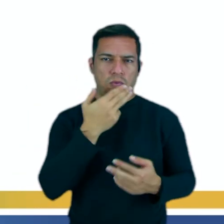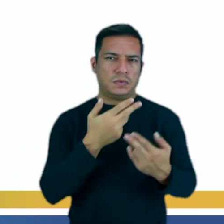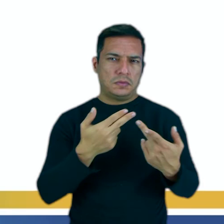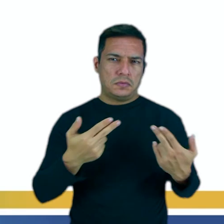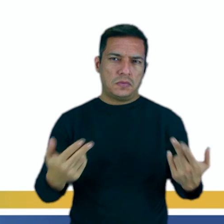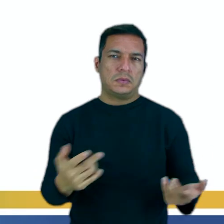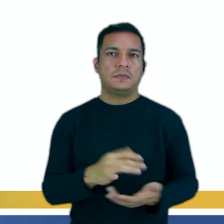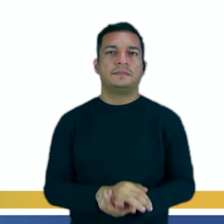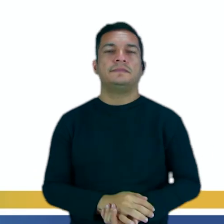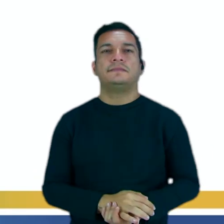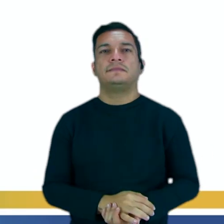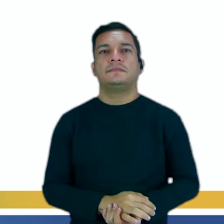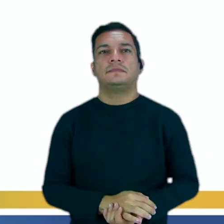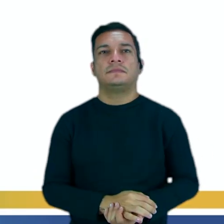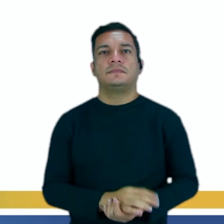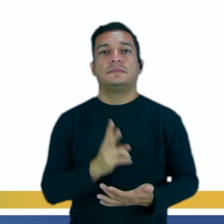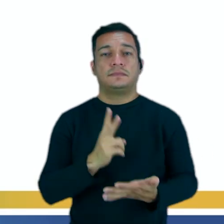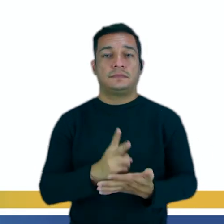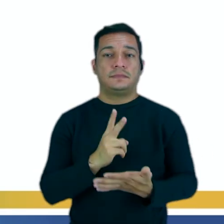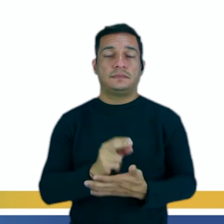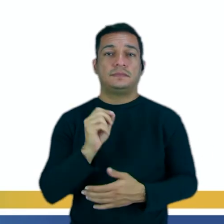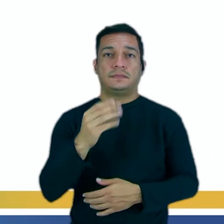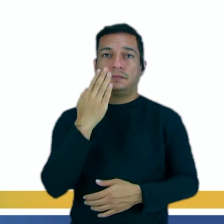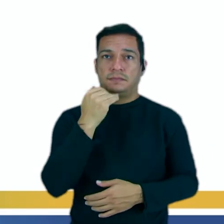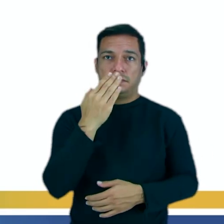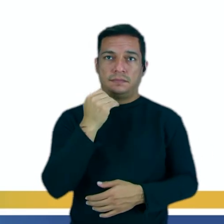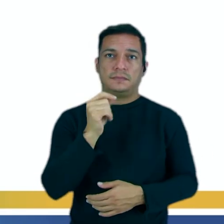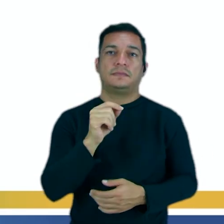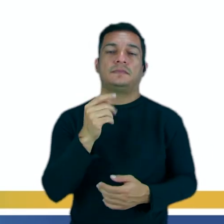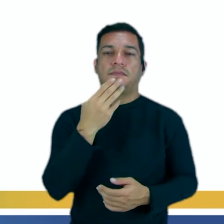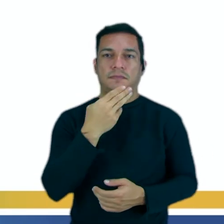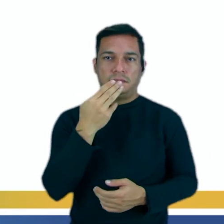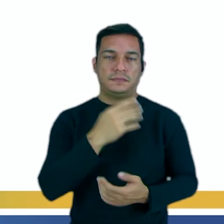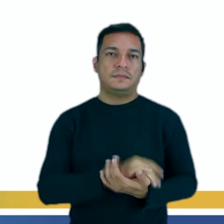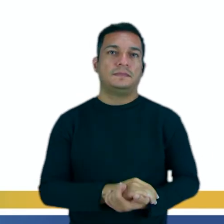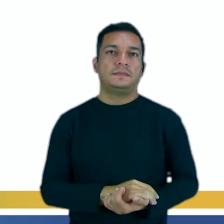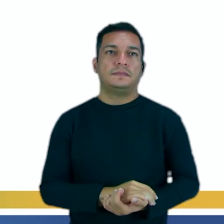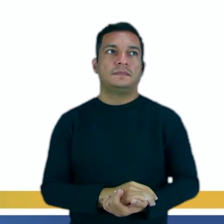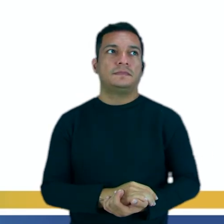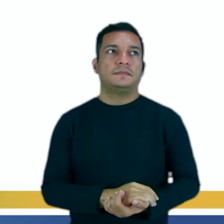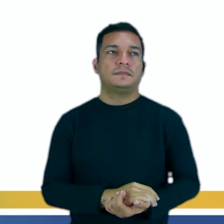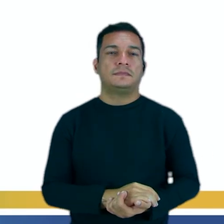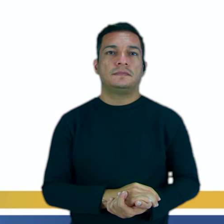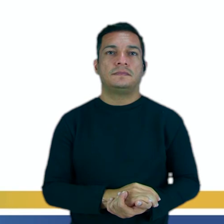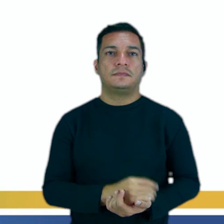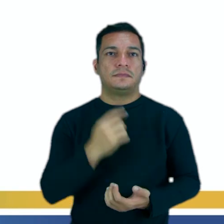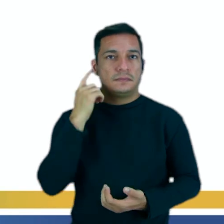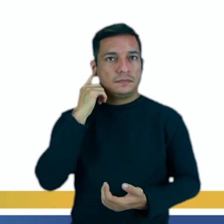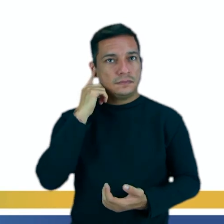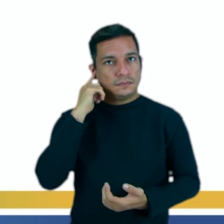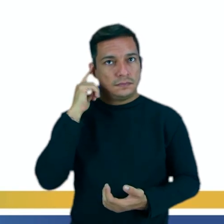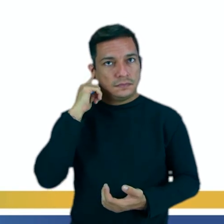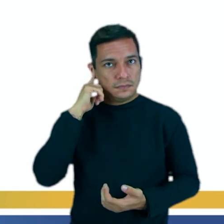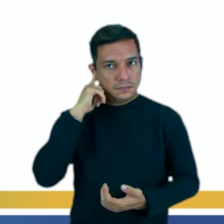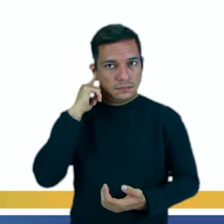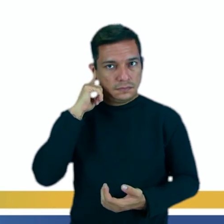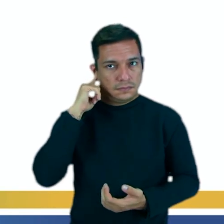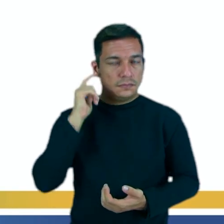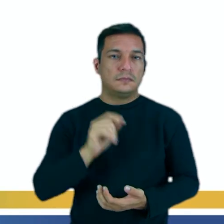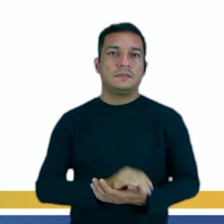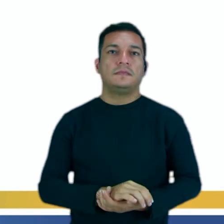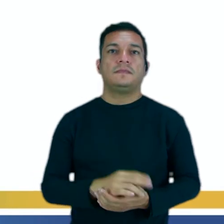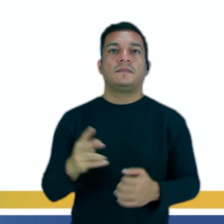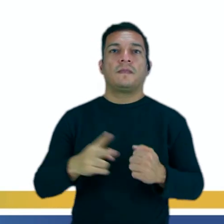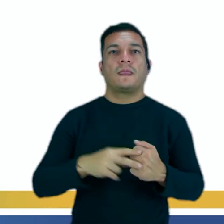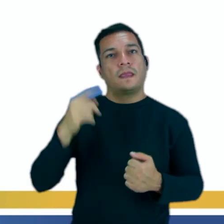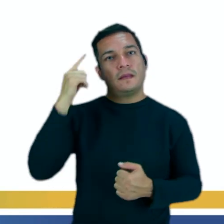¿cierto? Entonces, siempre están comiendo chucherías. Número dos, últimamente, verbo